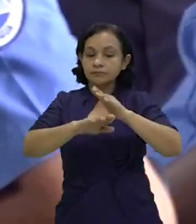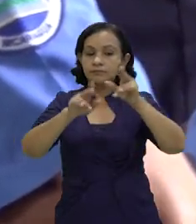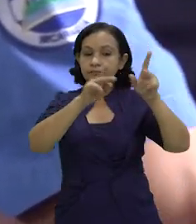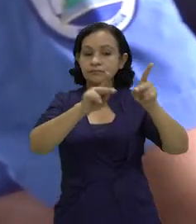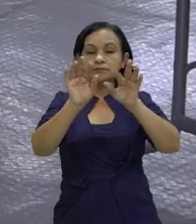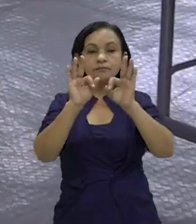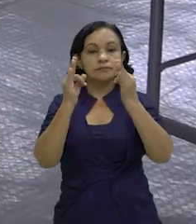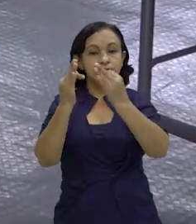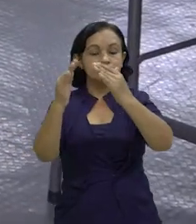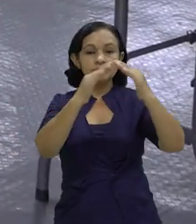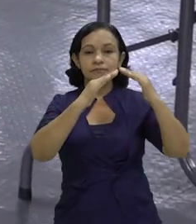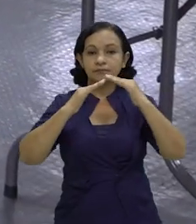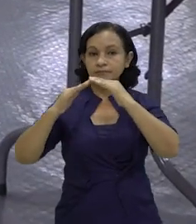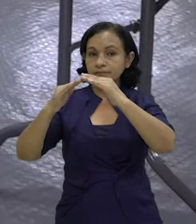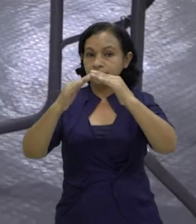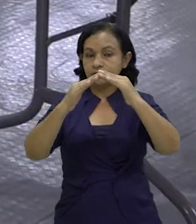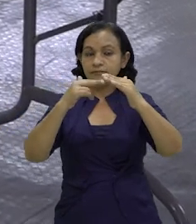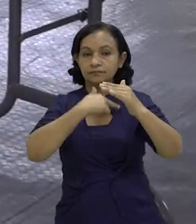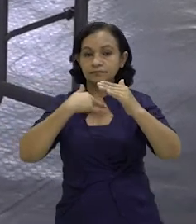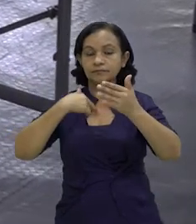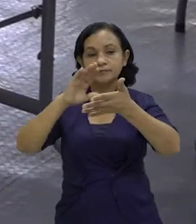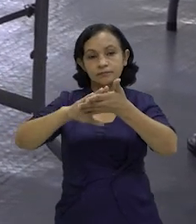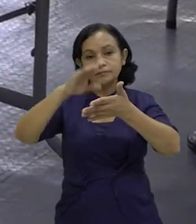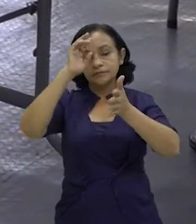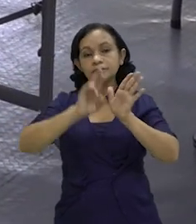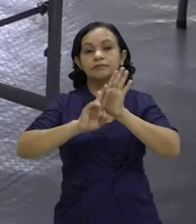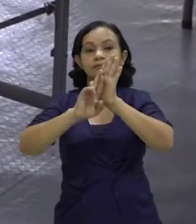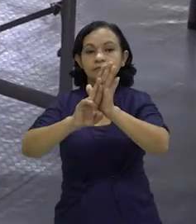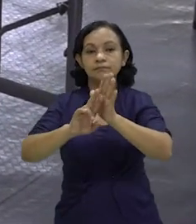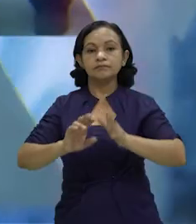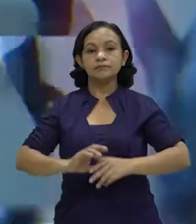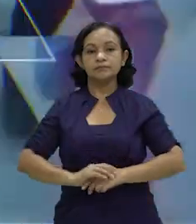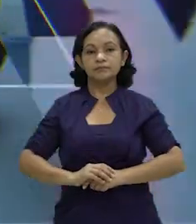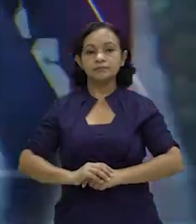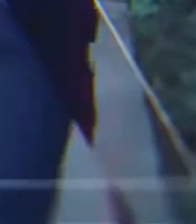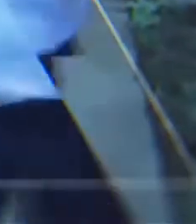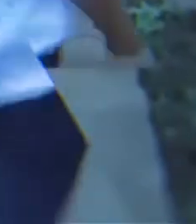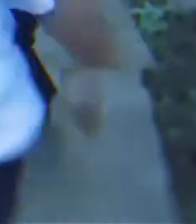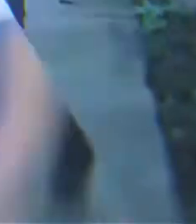bases en la persona, familia y comunidad, formando capacidades de respuesta en...